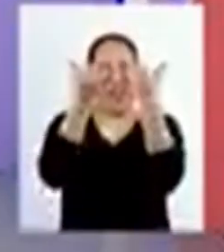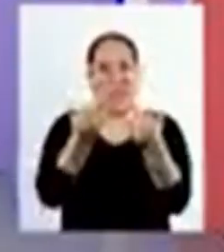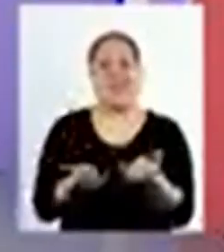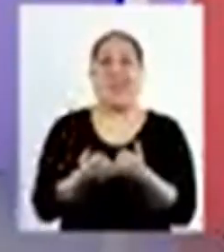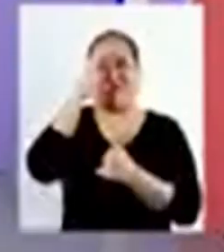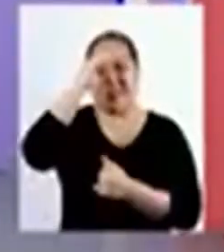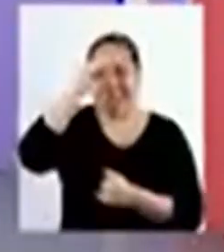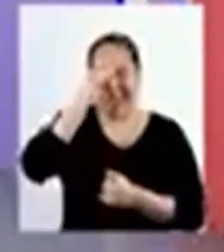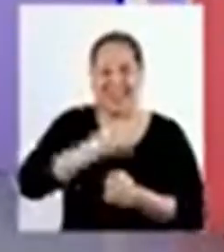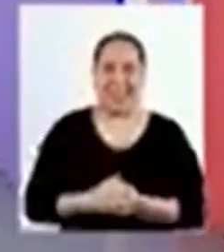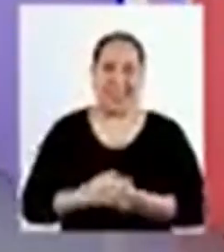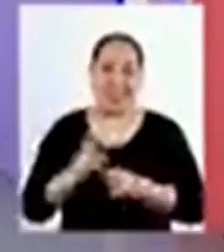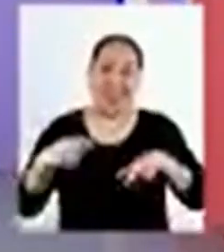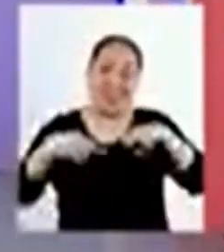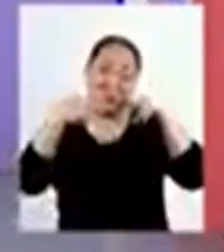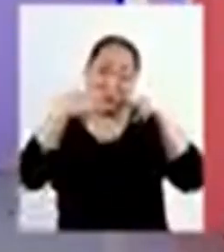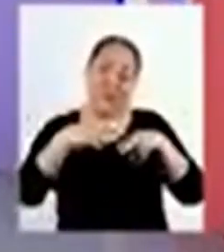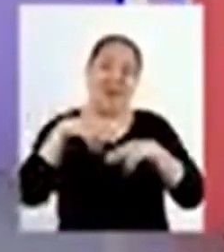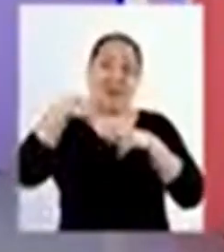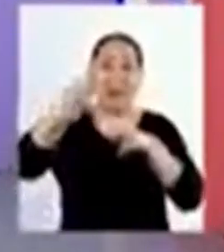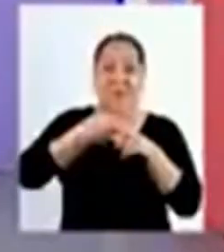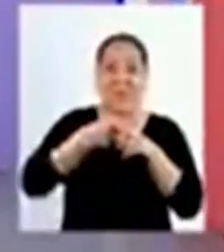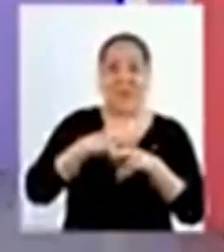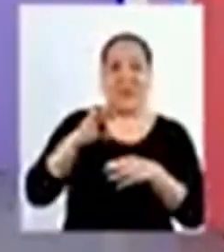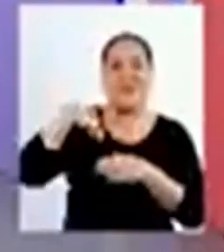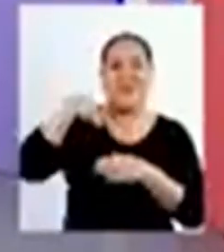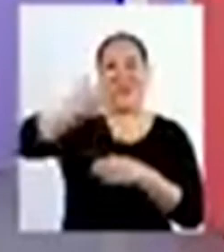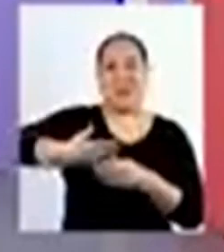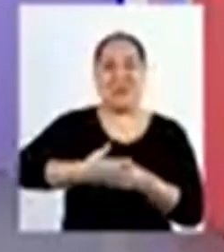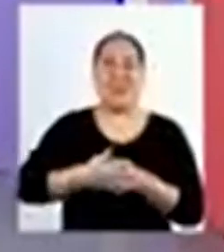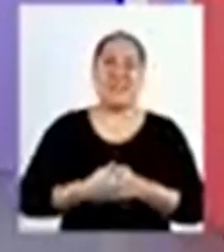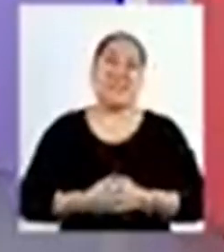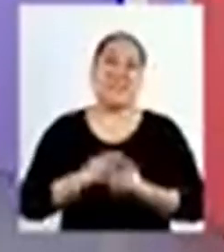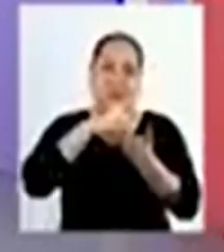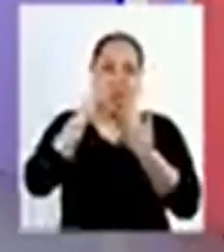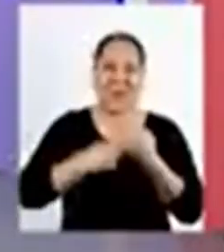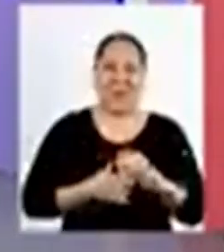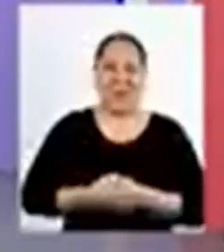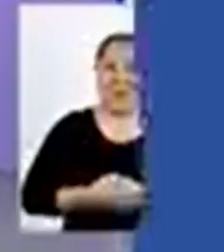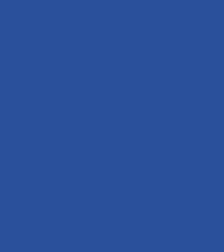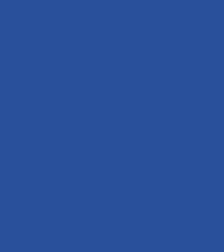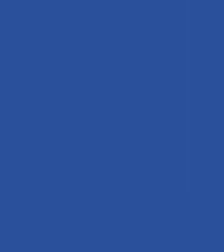El día de hoy Chicas y chicos Nos vemos pronto Hasta la próxima aventura